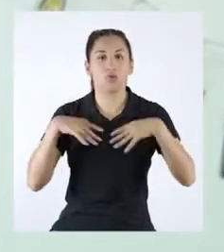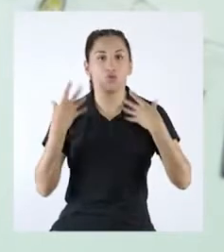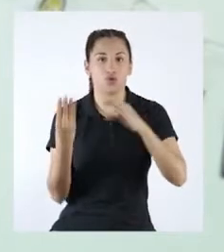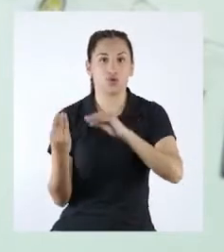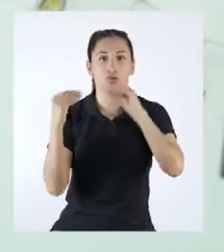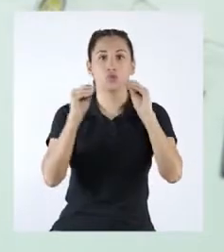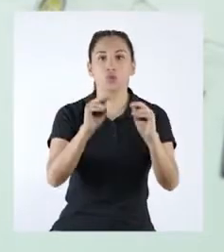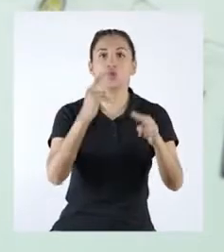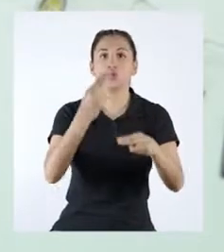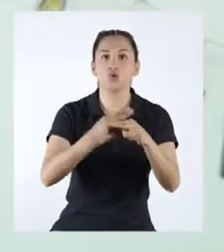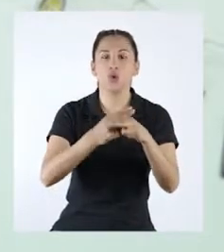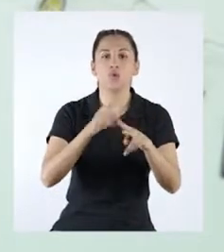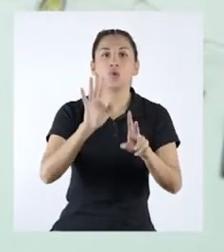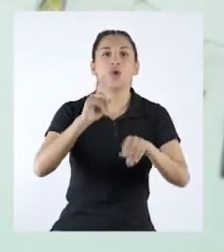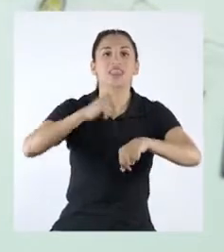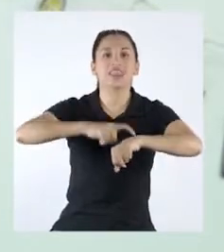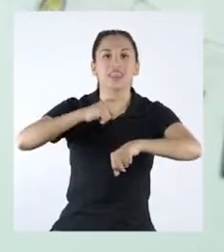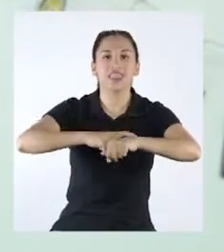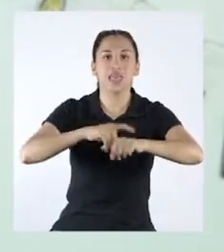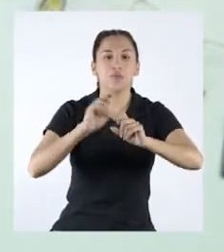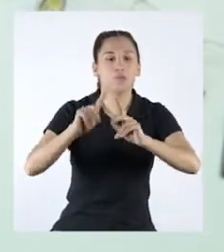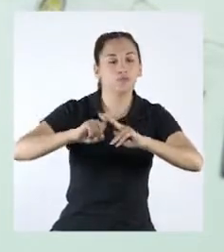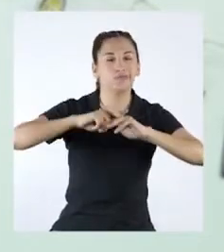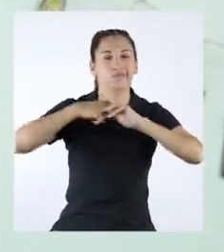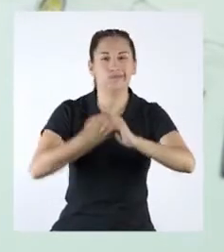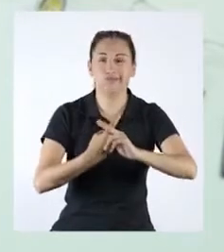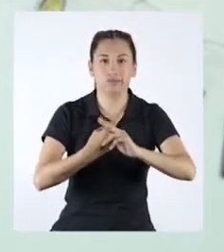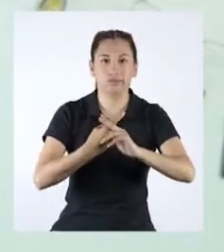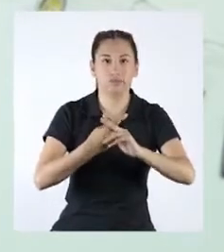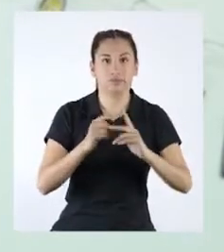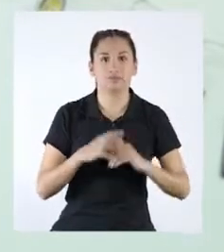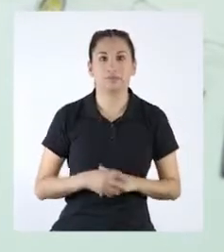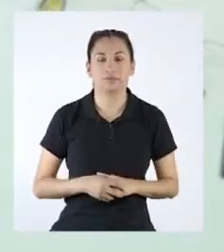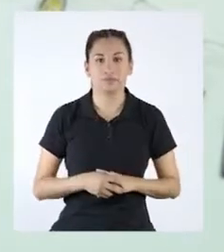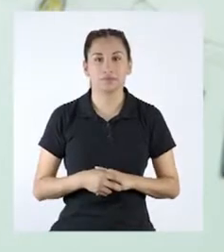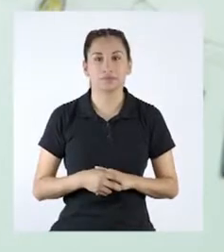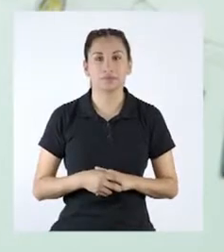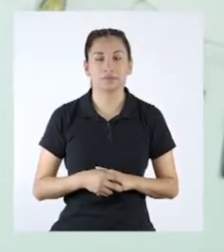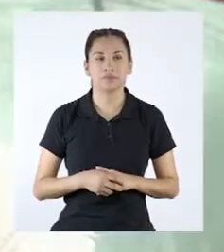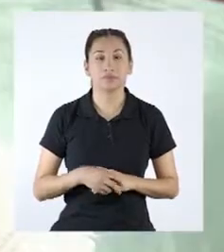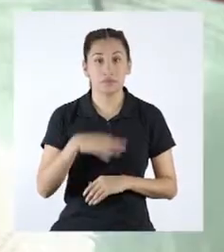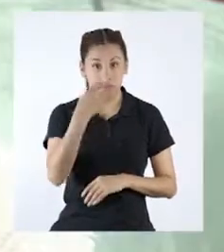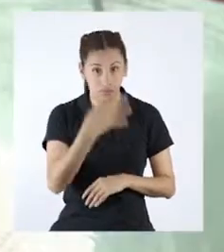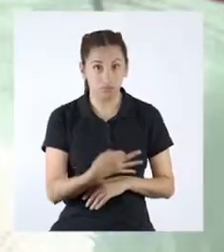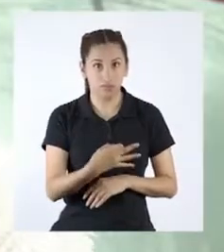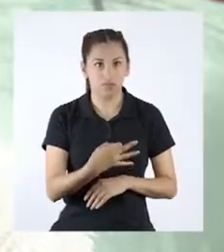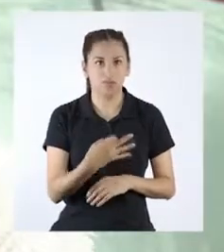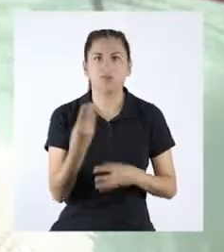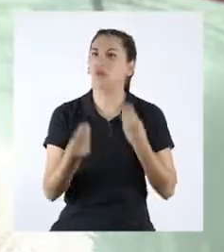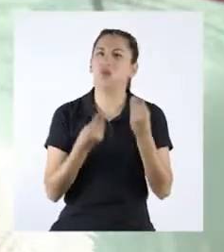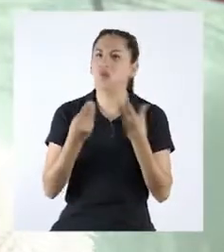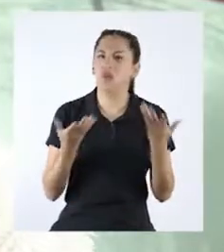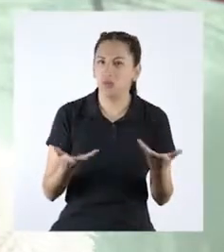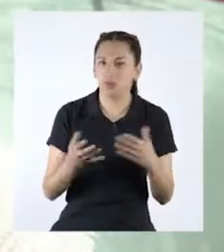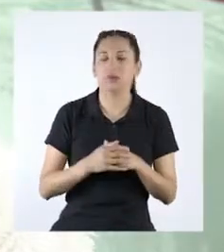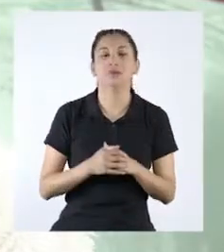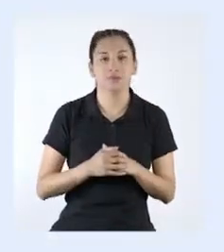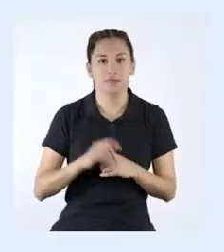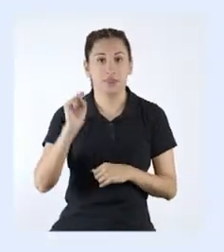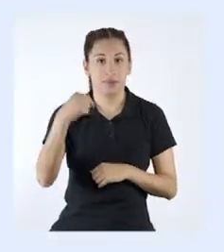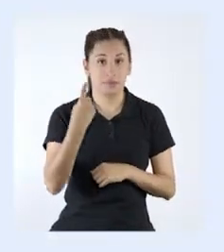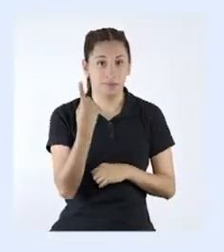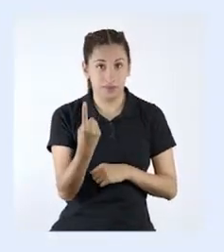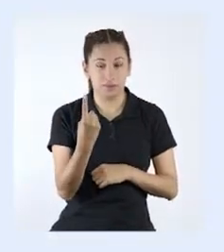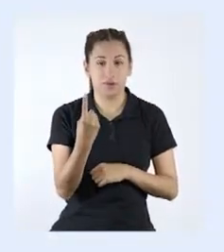catalogar de acuerdo a la época en la cual se originan. ¿De veras? ¿Qué tipos hay?